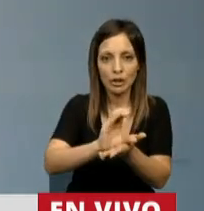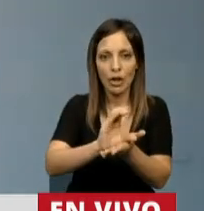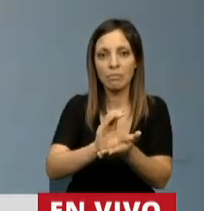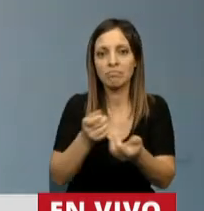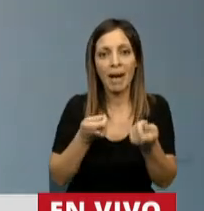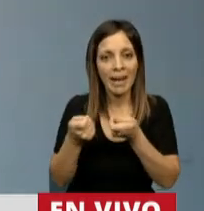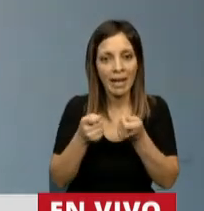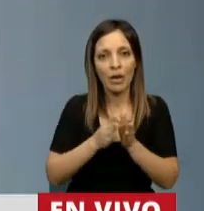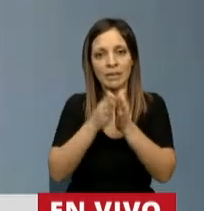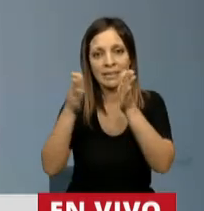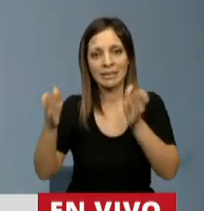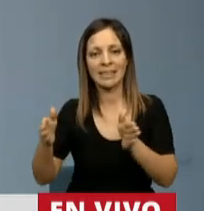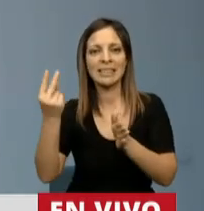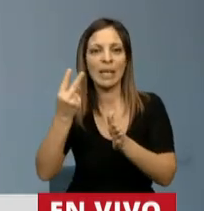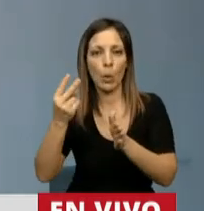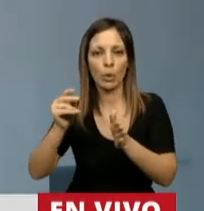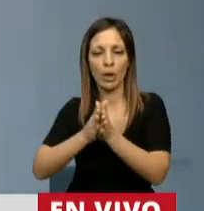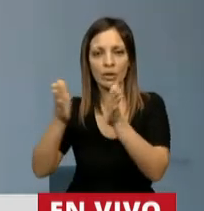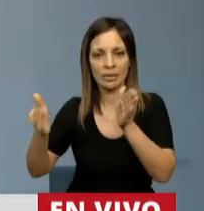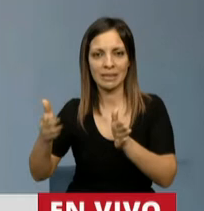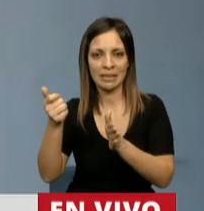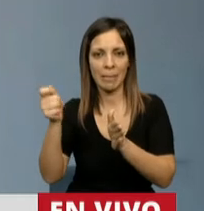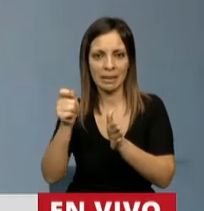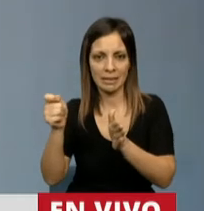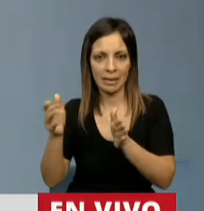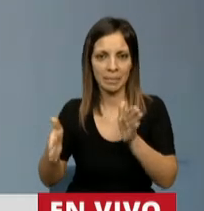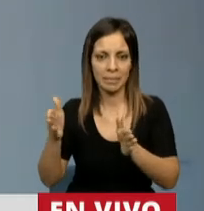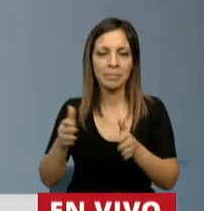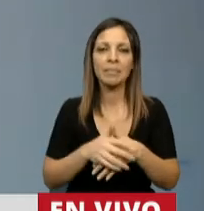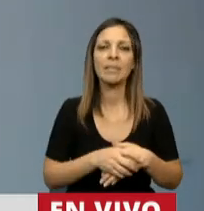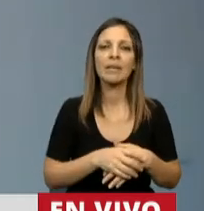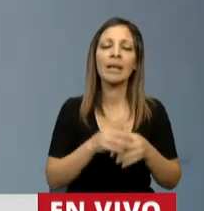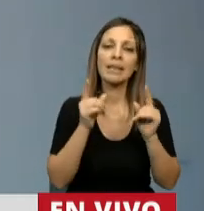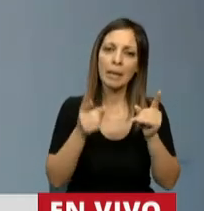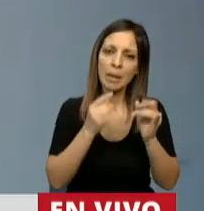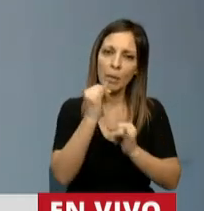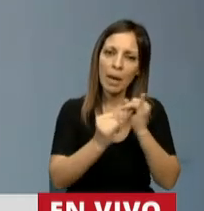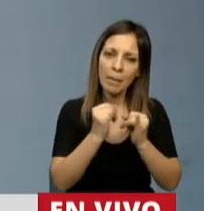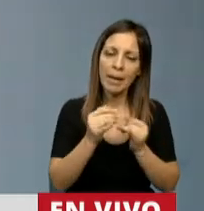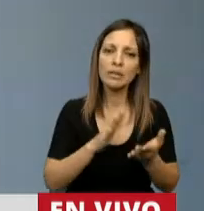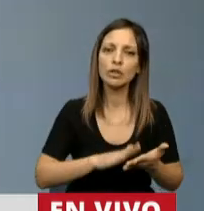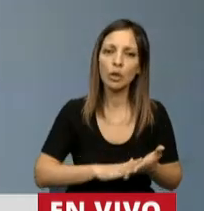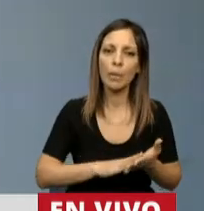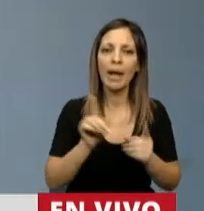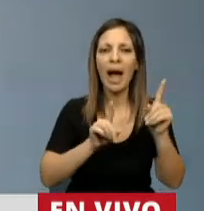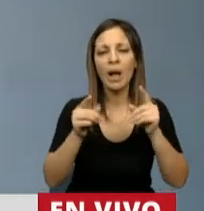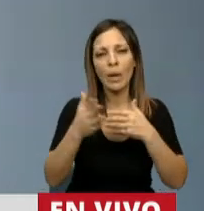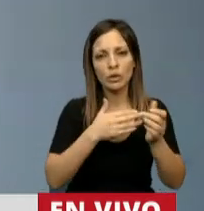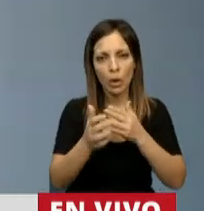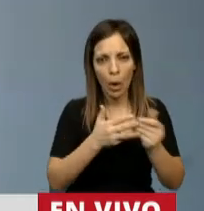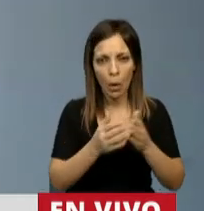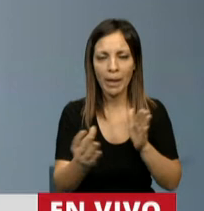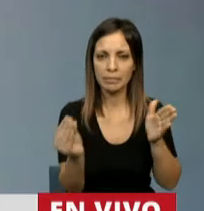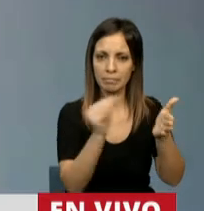semestre de este año. Y puntualmente me voy a referir también a algunas obras que se